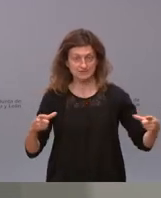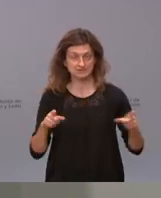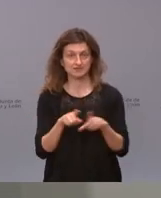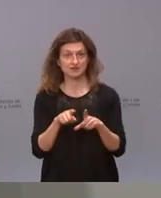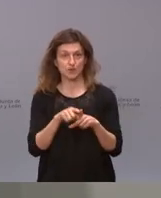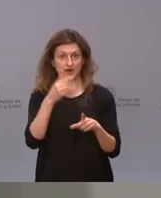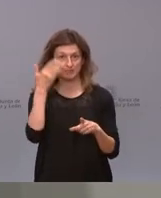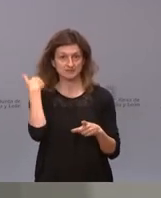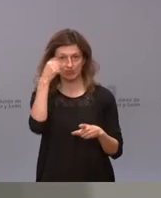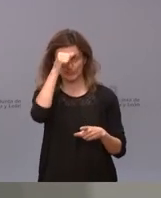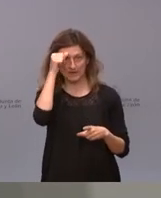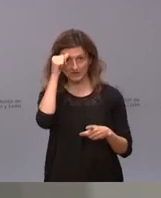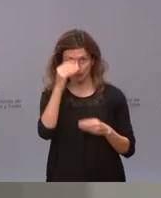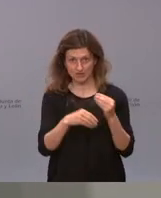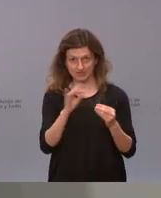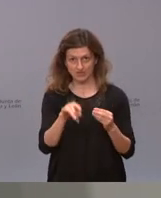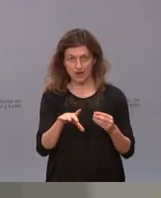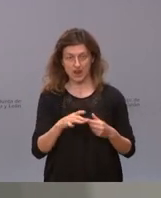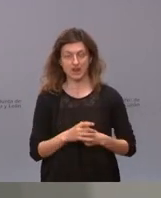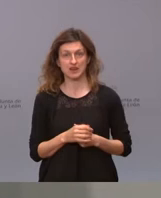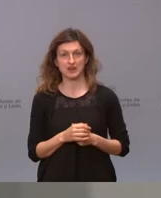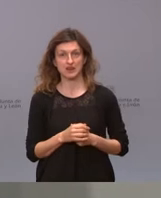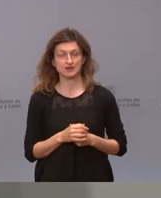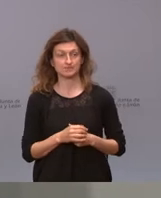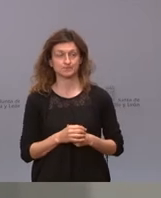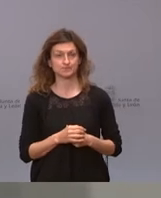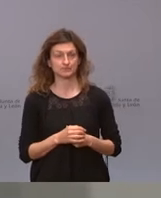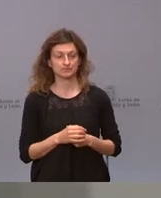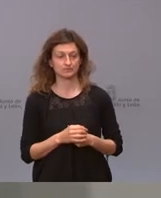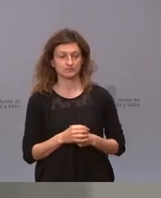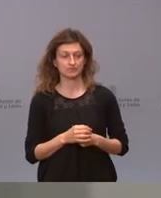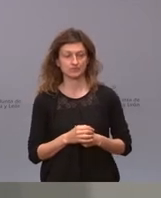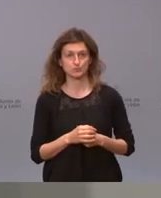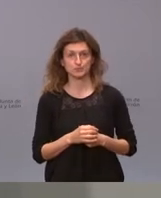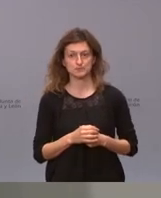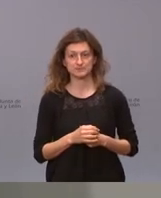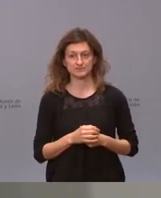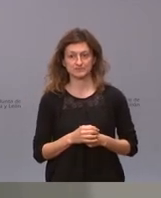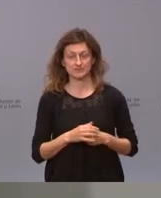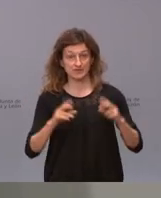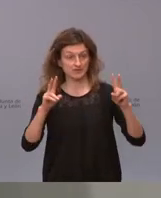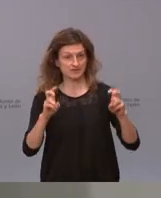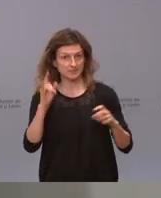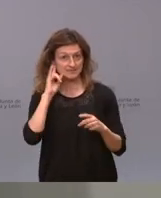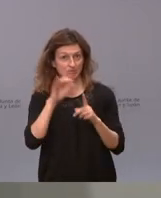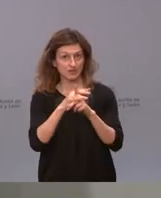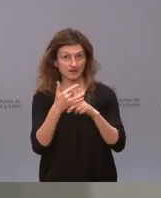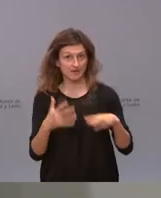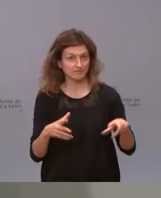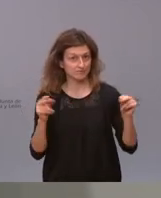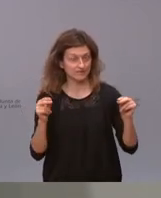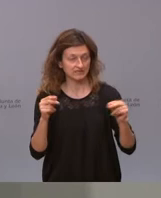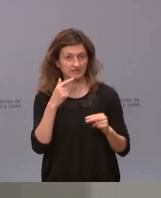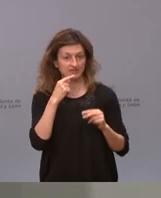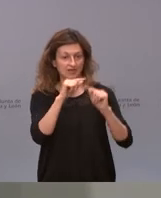el pasado verano, no sé si eso lo plantean y luego respecto, una vez que decae el estado de alarma hablaron de que